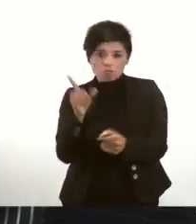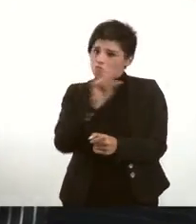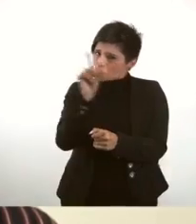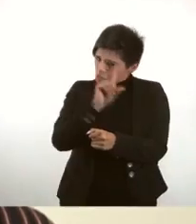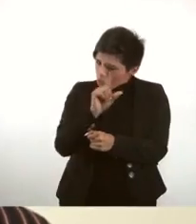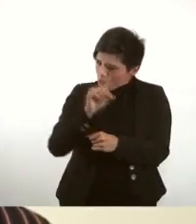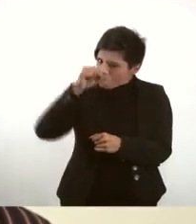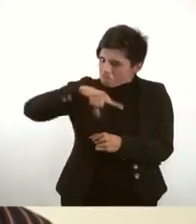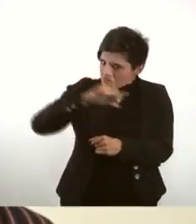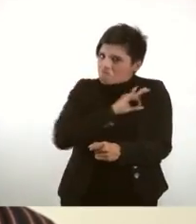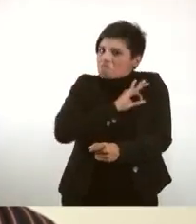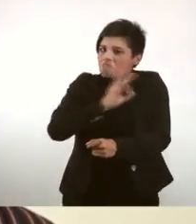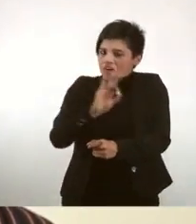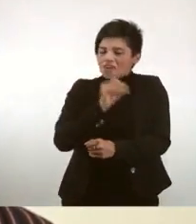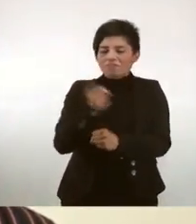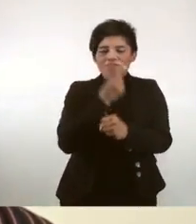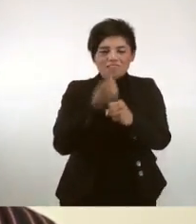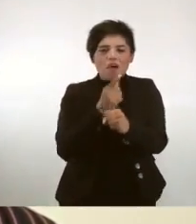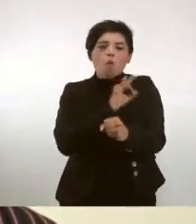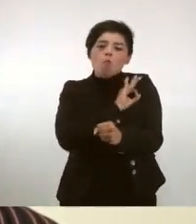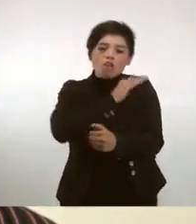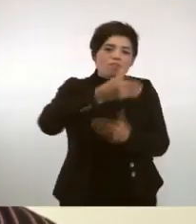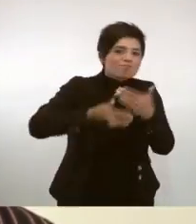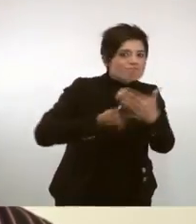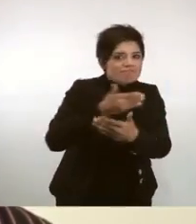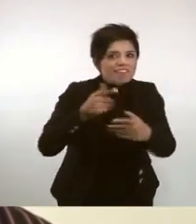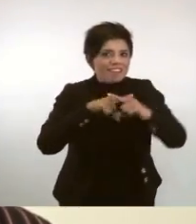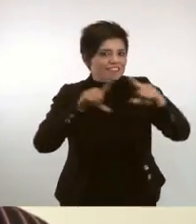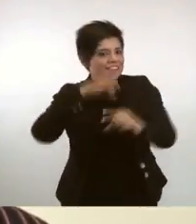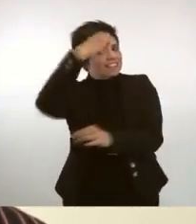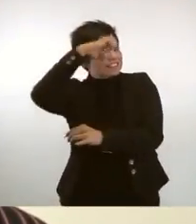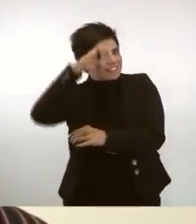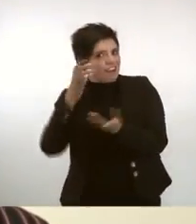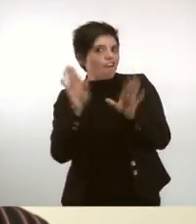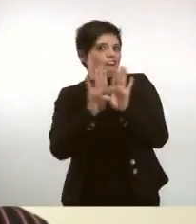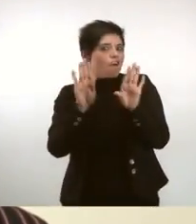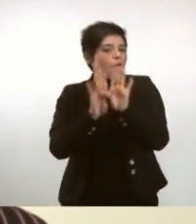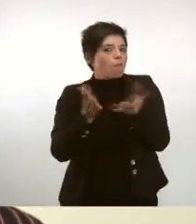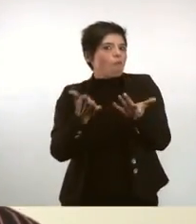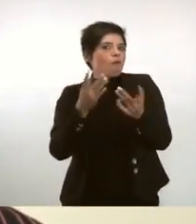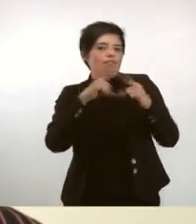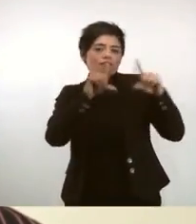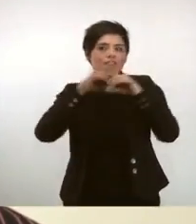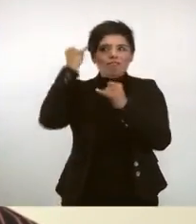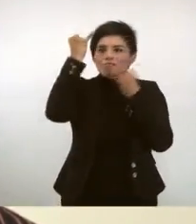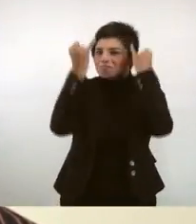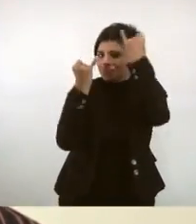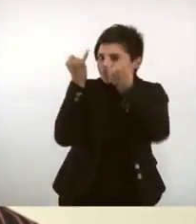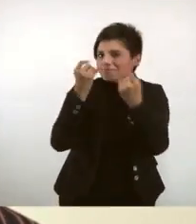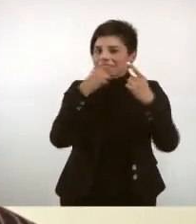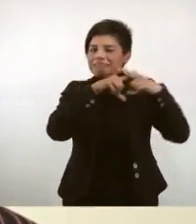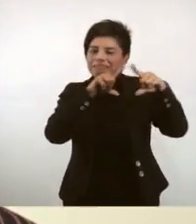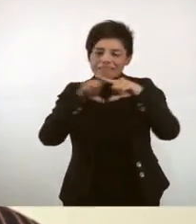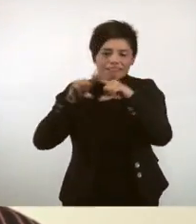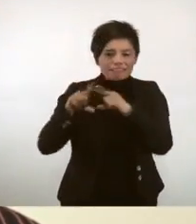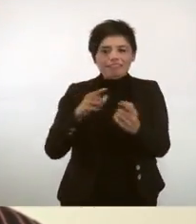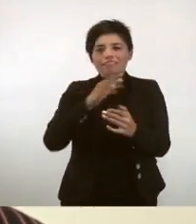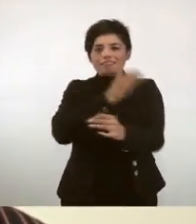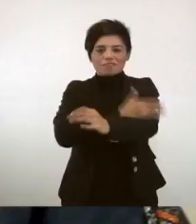estudiar. Me ha permitido compartir diversas experiencias o proyectos de emprendedor con diferentes